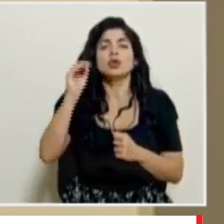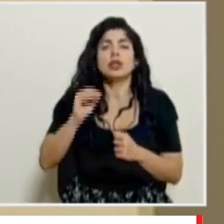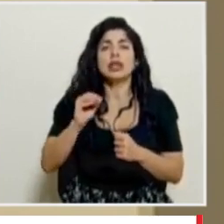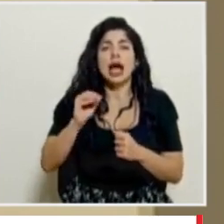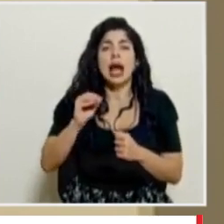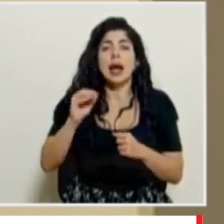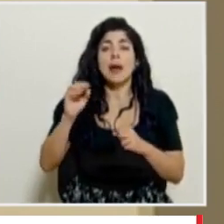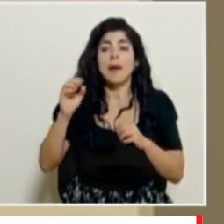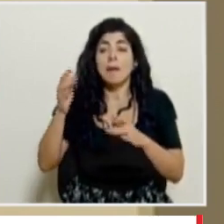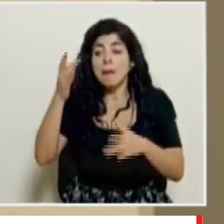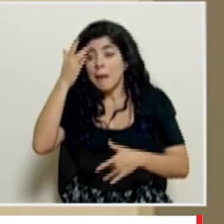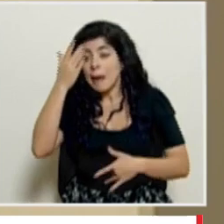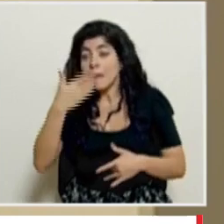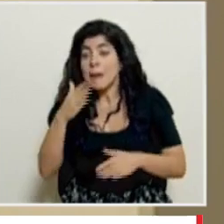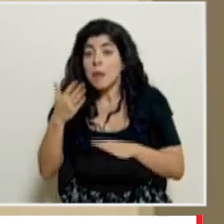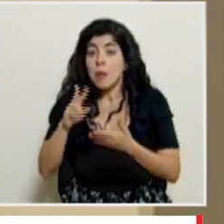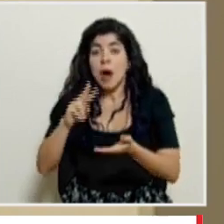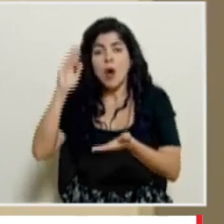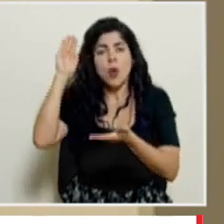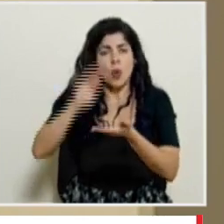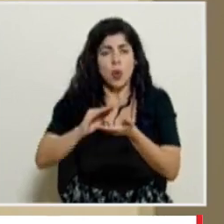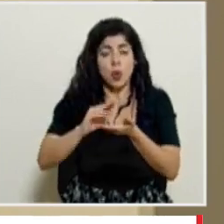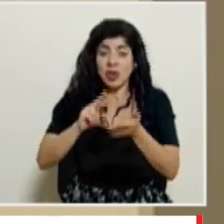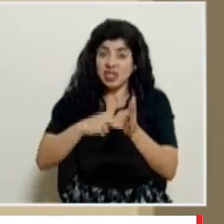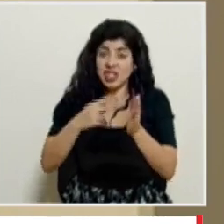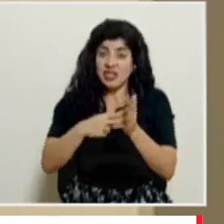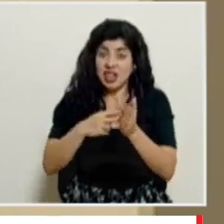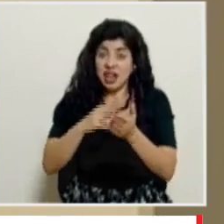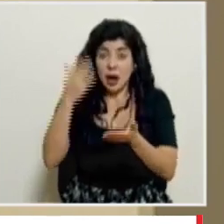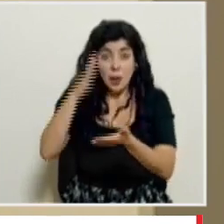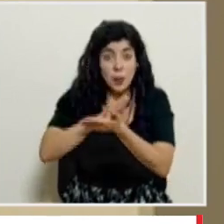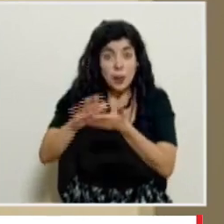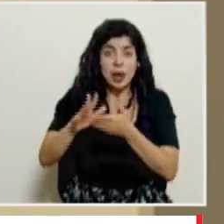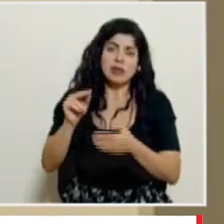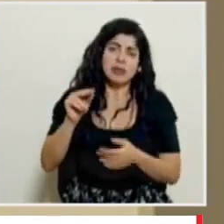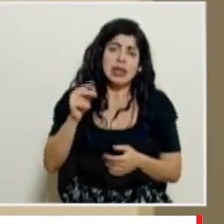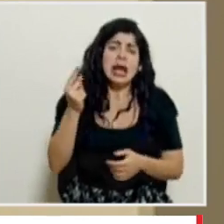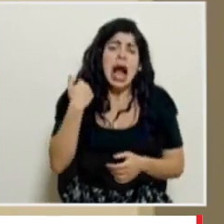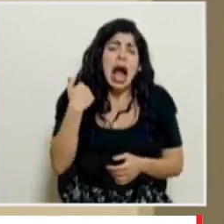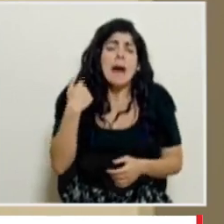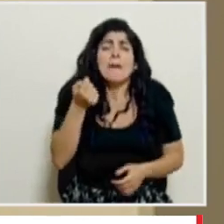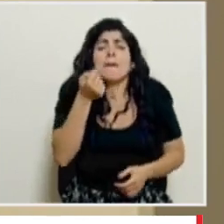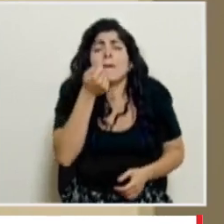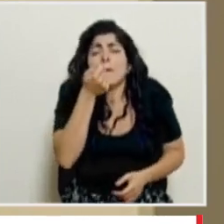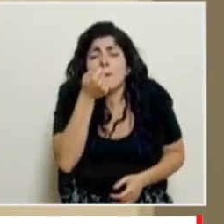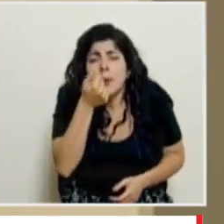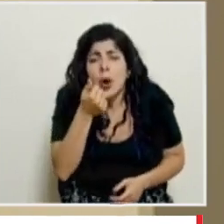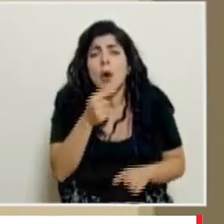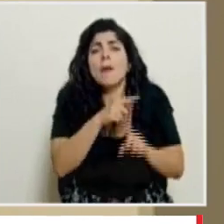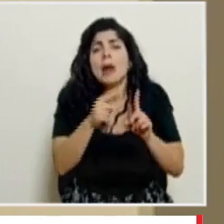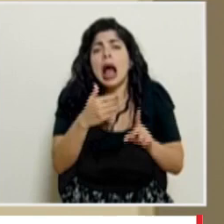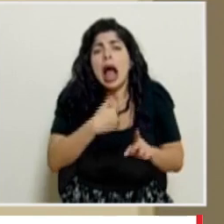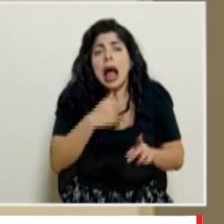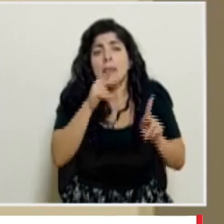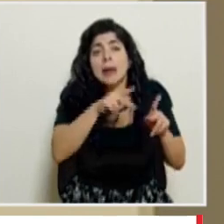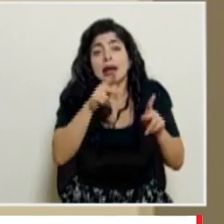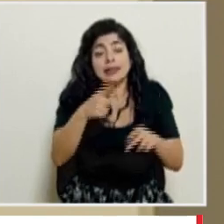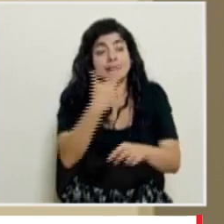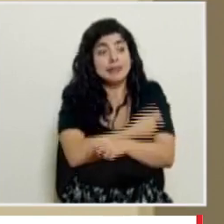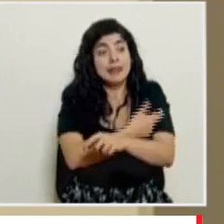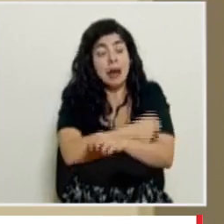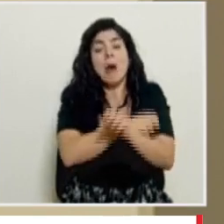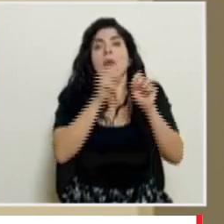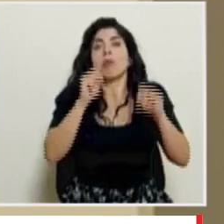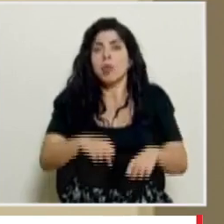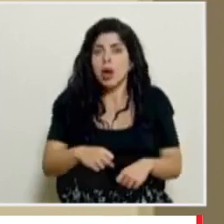muy bajo no significa que se elimina del todo siempre pueden haber muy poquitas personas que pueden enfermar